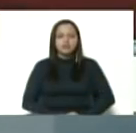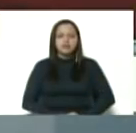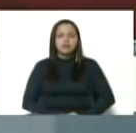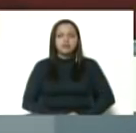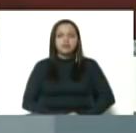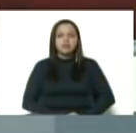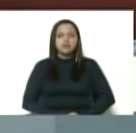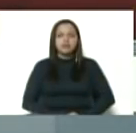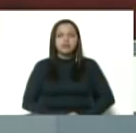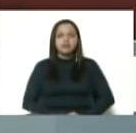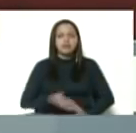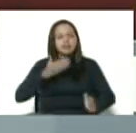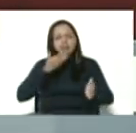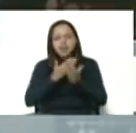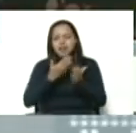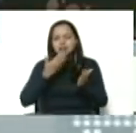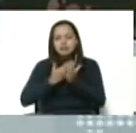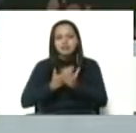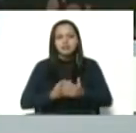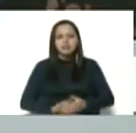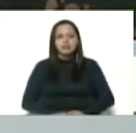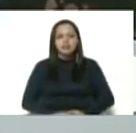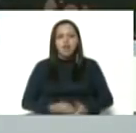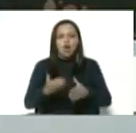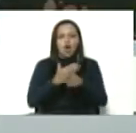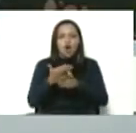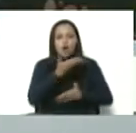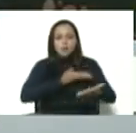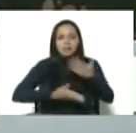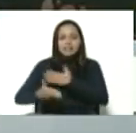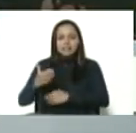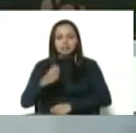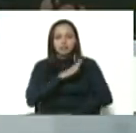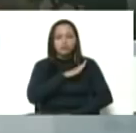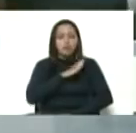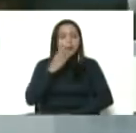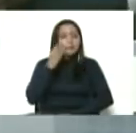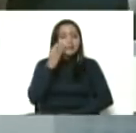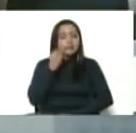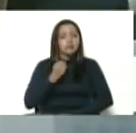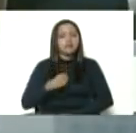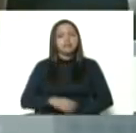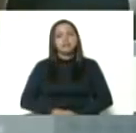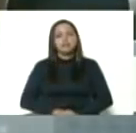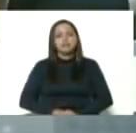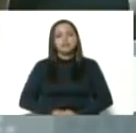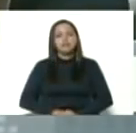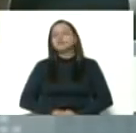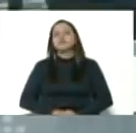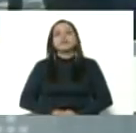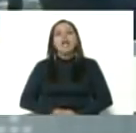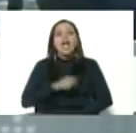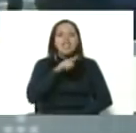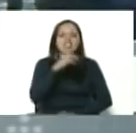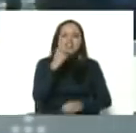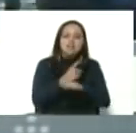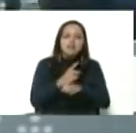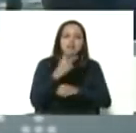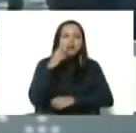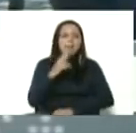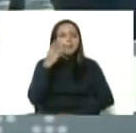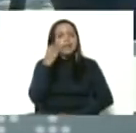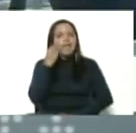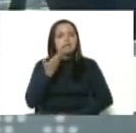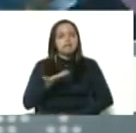Muchas gracias por compartir su experiencia. Ahí es donde debemos ver nosotros la experiencia